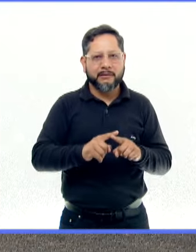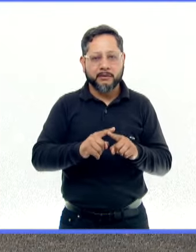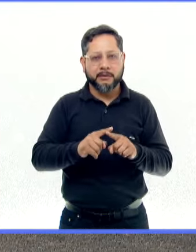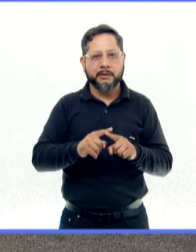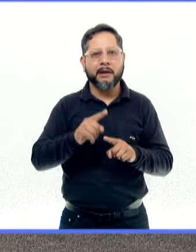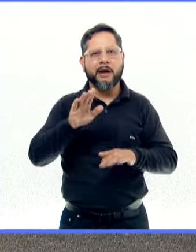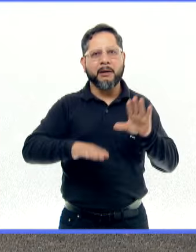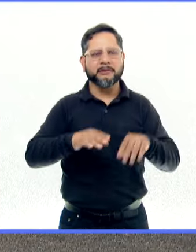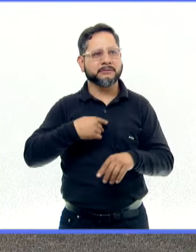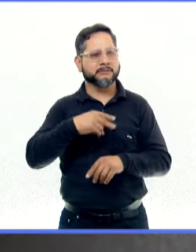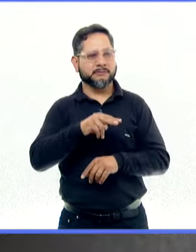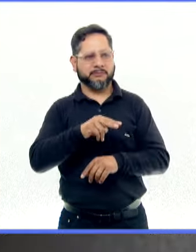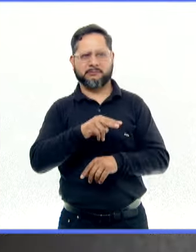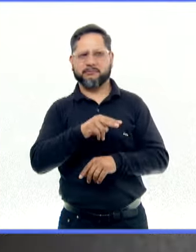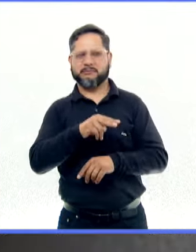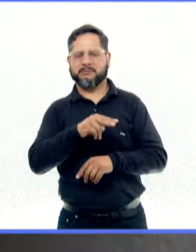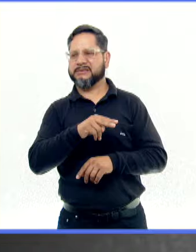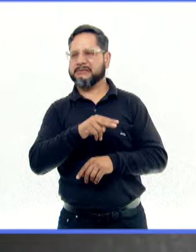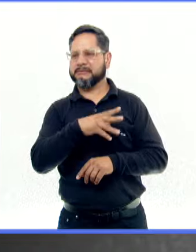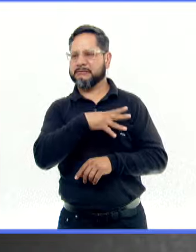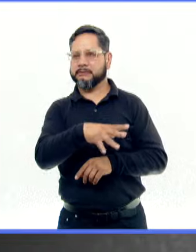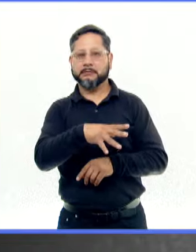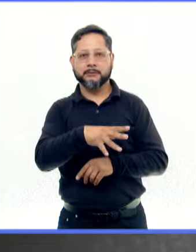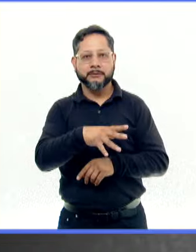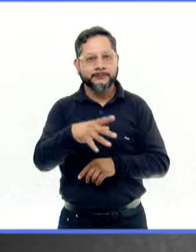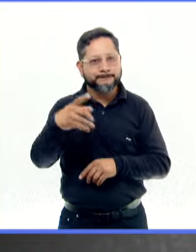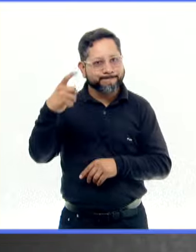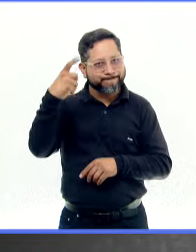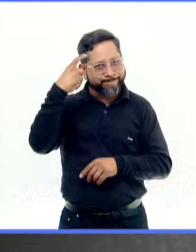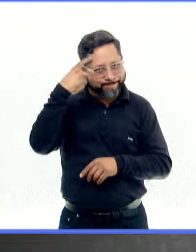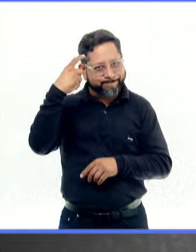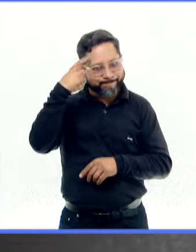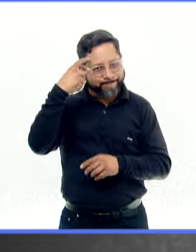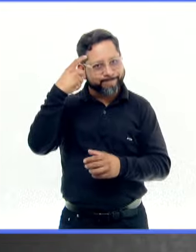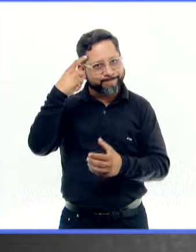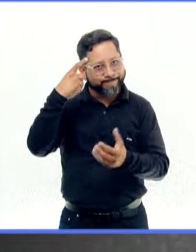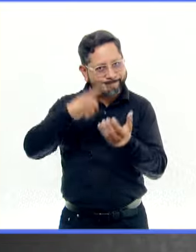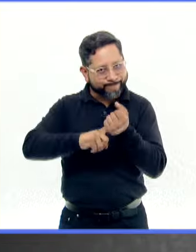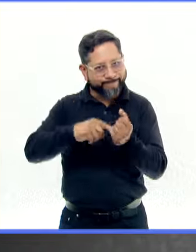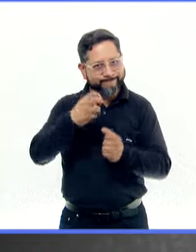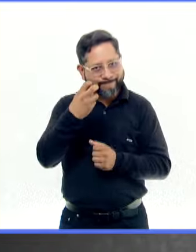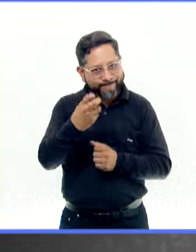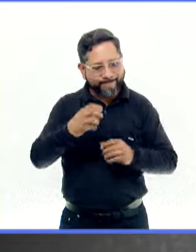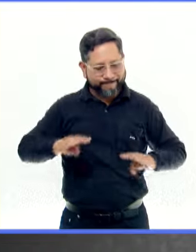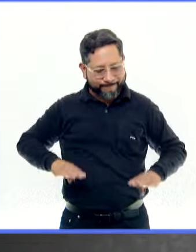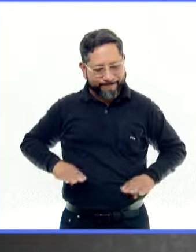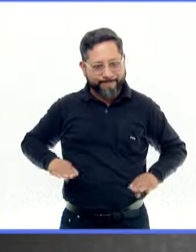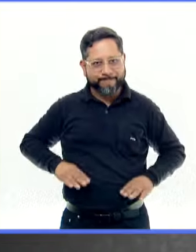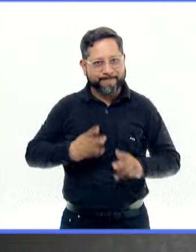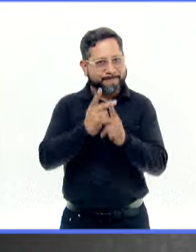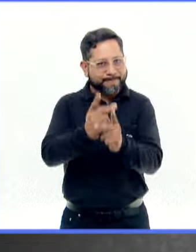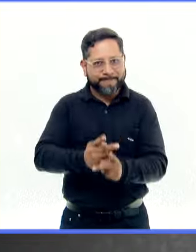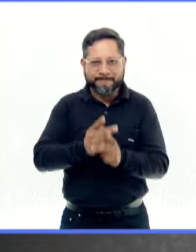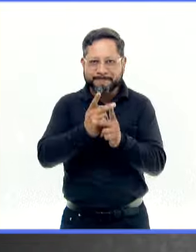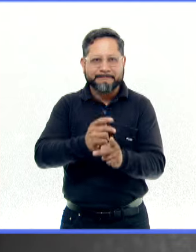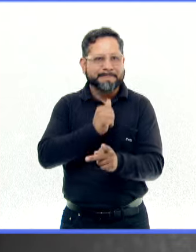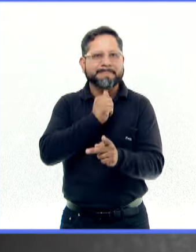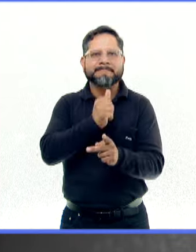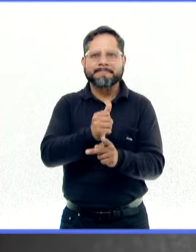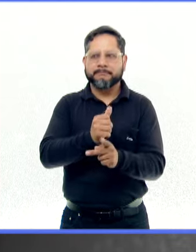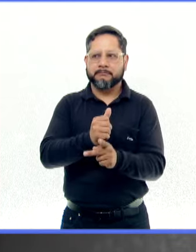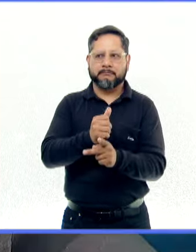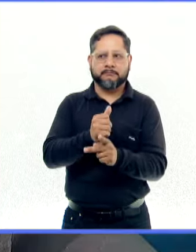somos más sensibles a la diversidad en nuestros padecimientos mentales, pero también en comportamientos, justo lo que decías, muy sutiles en la